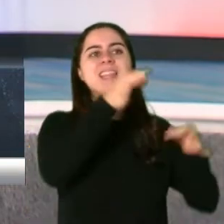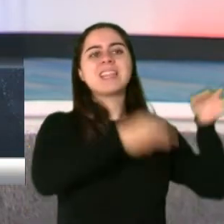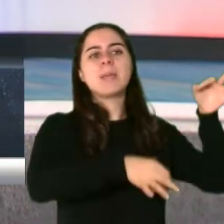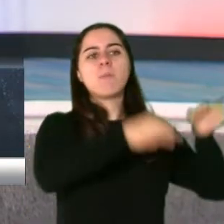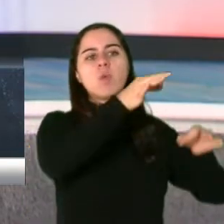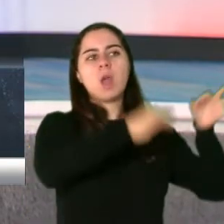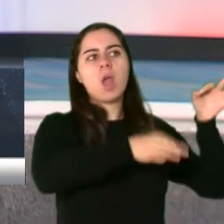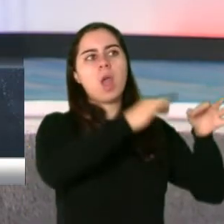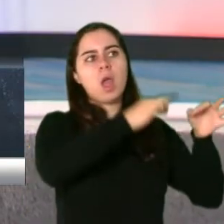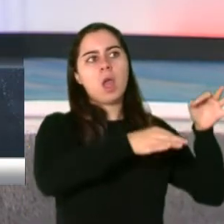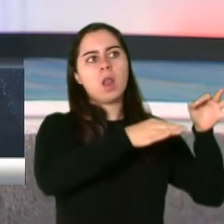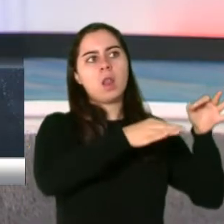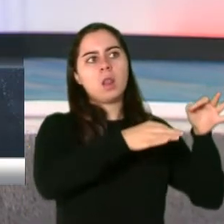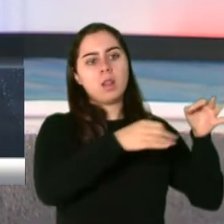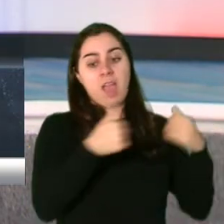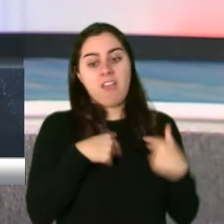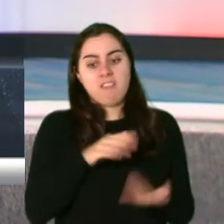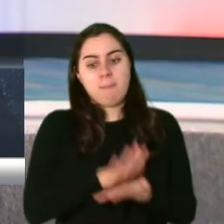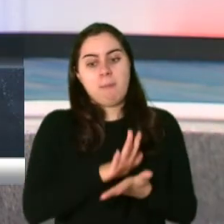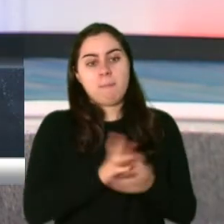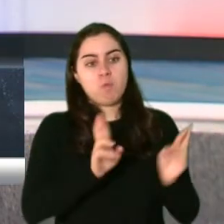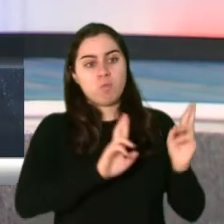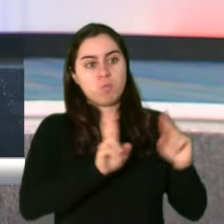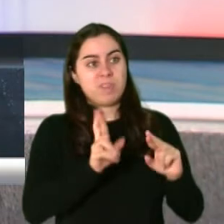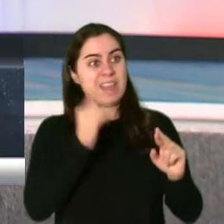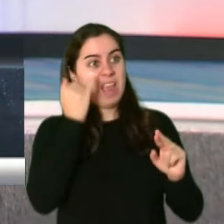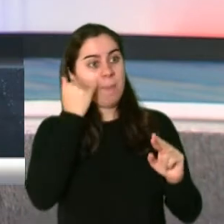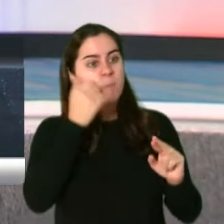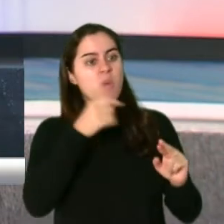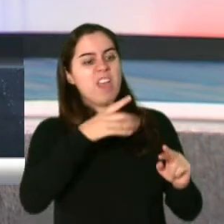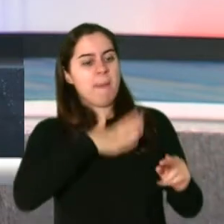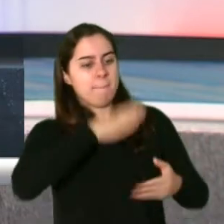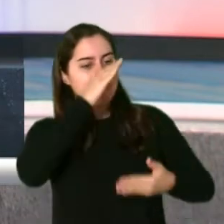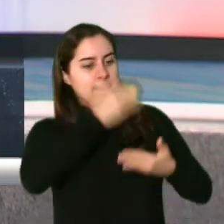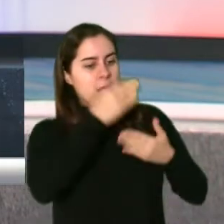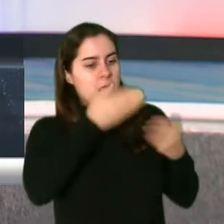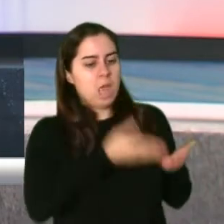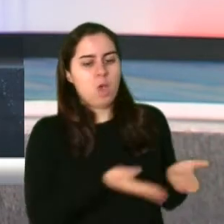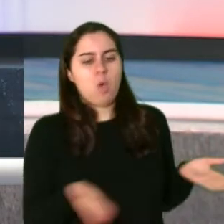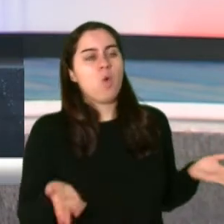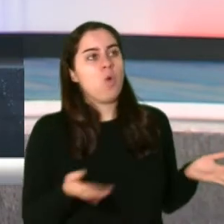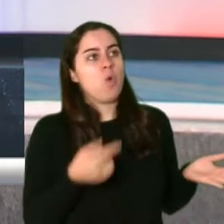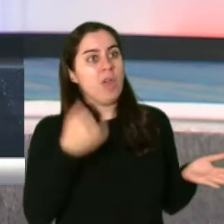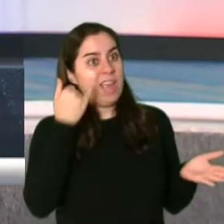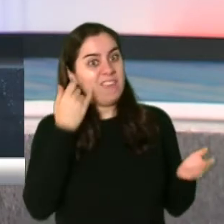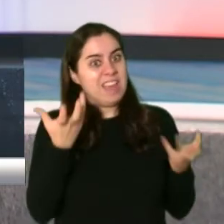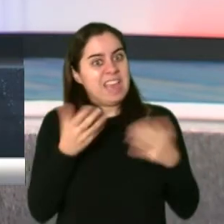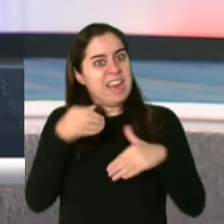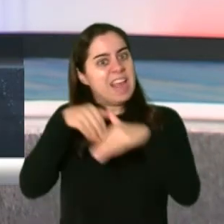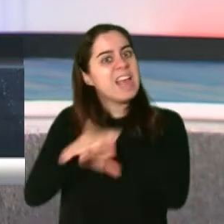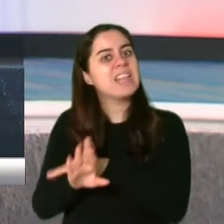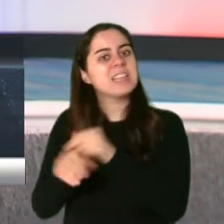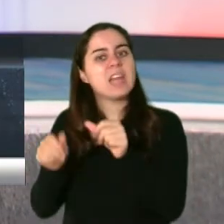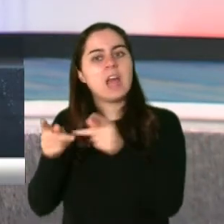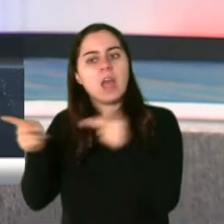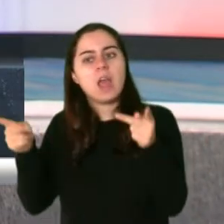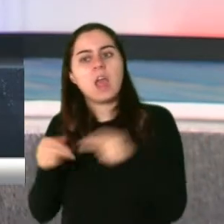por ejemplo, para tener la custodia de sus hijos, para entrar a un refugio o para reclamar que en un refugio no estar